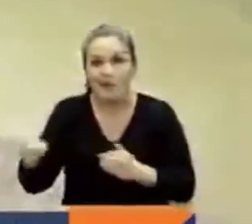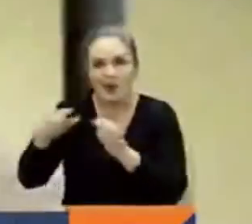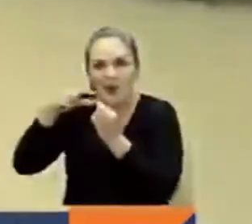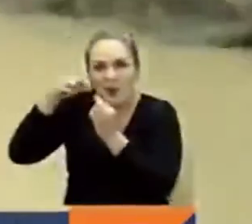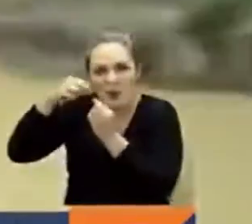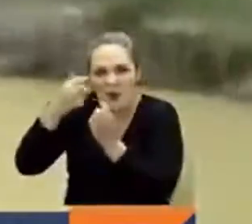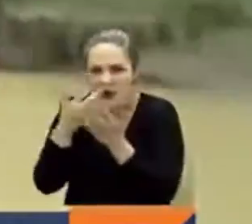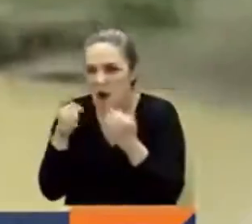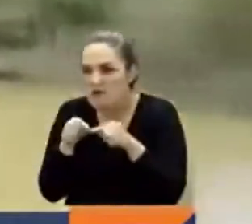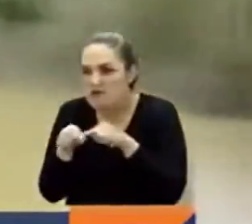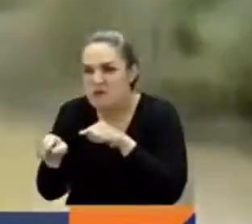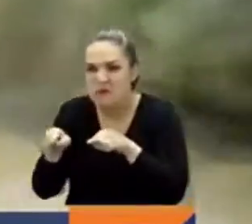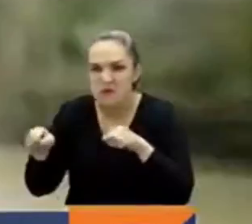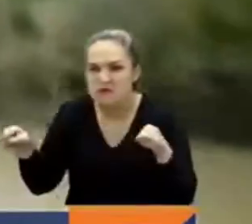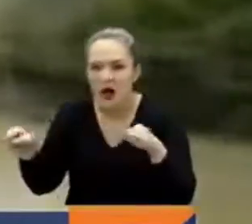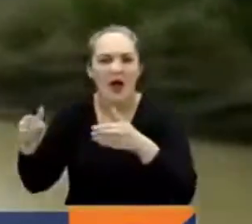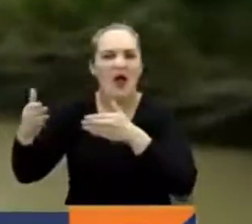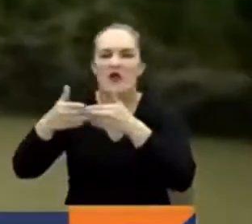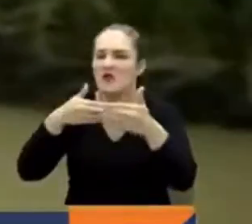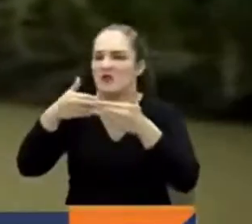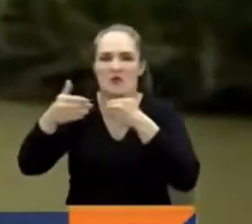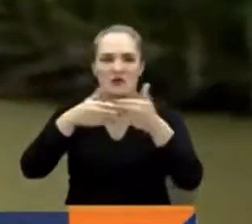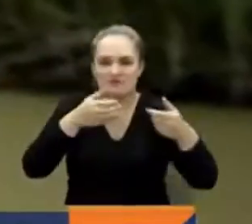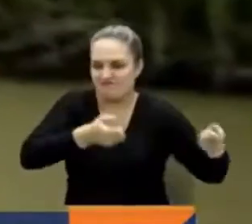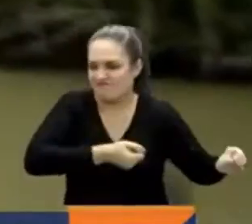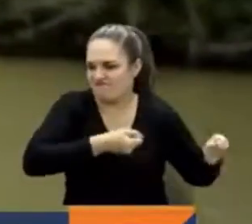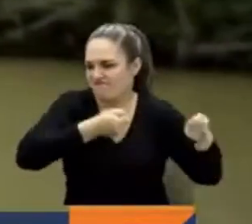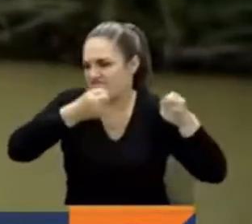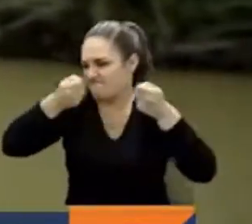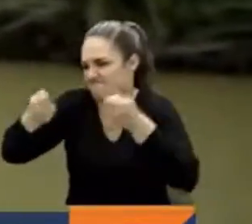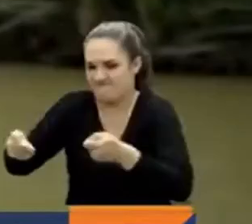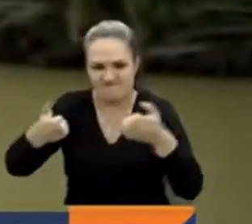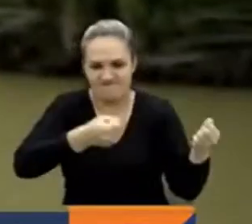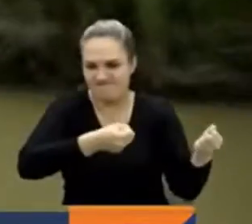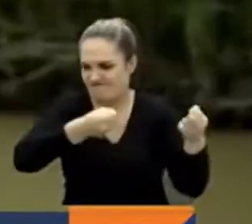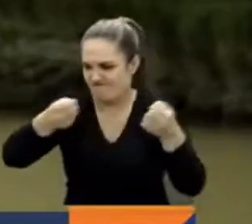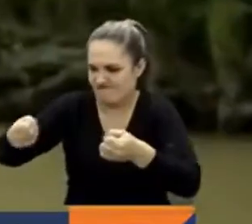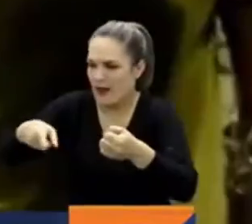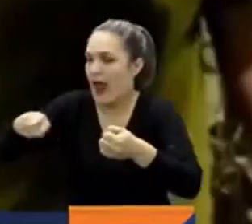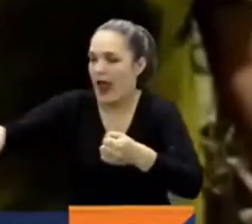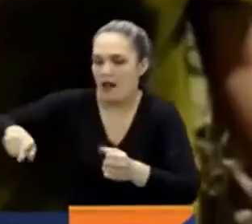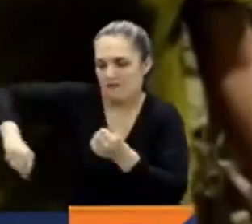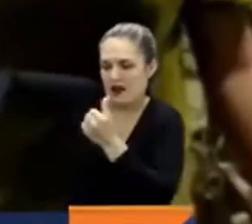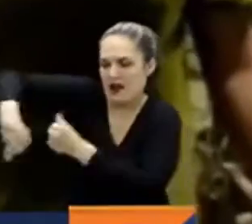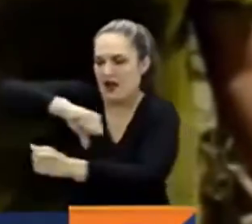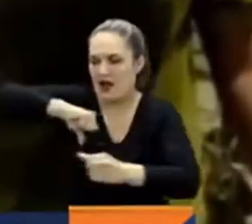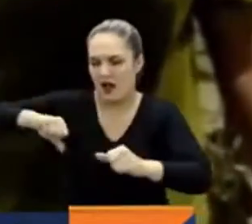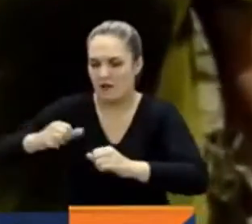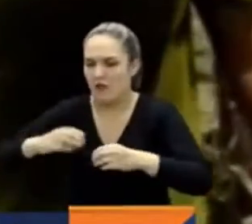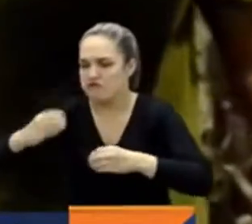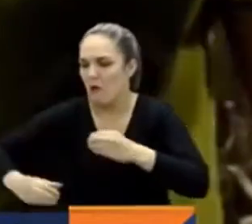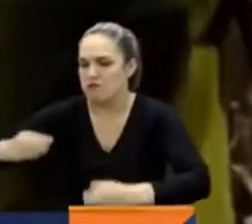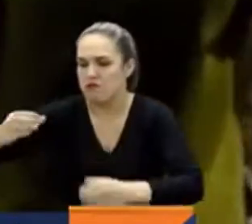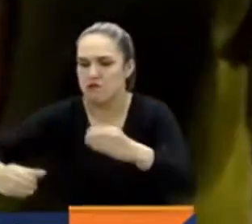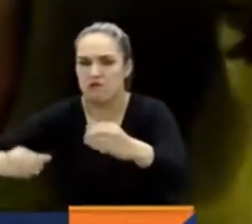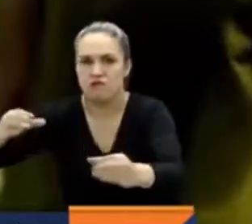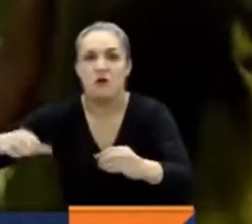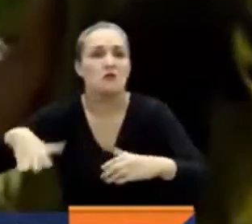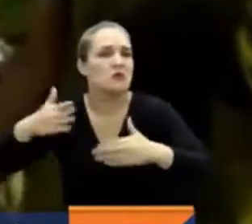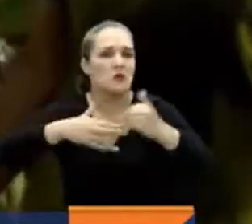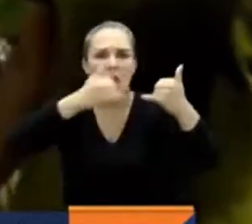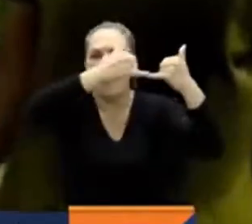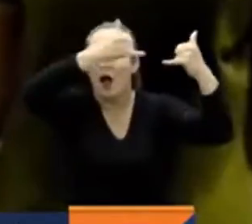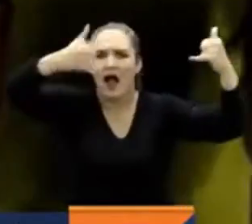ley. Hasta con cables improvisan puentes para llegar a los territorios más apartados. En compañía de las comunidades